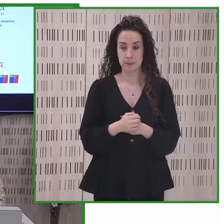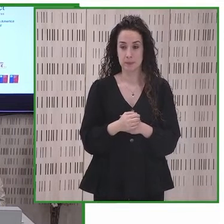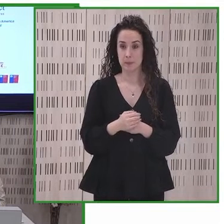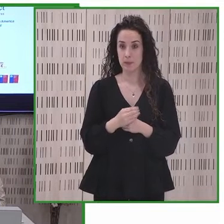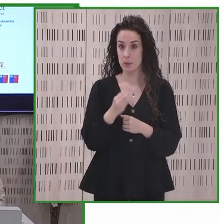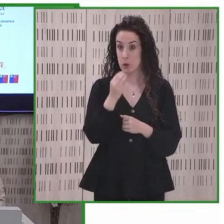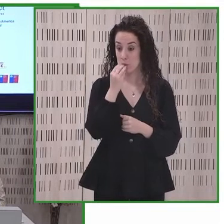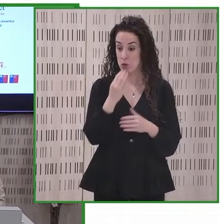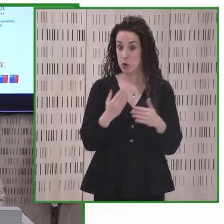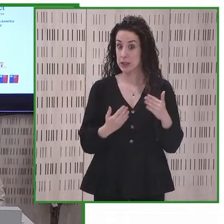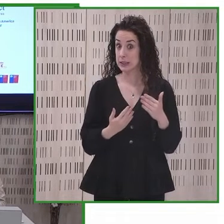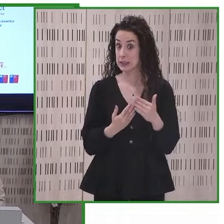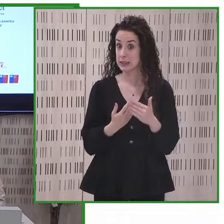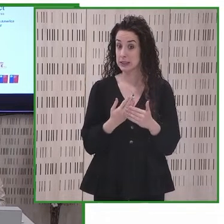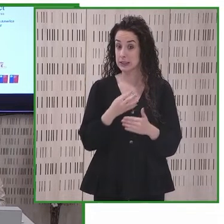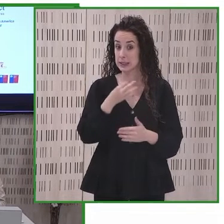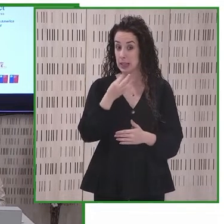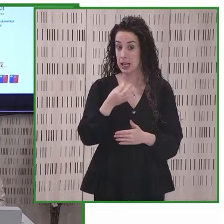Buenas tardes.